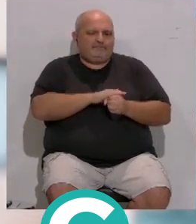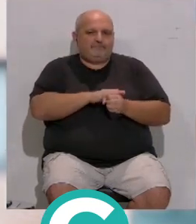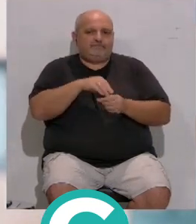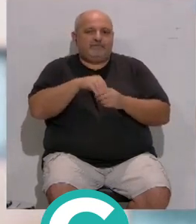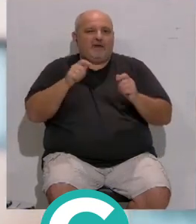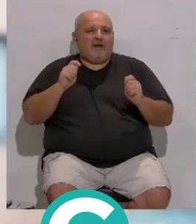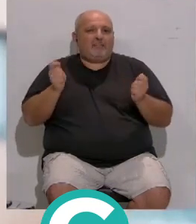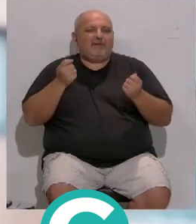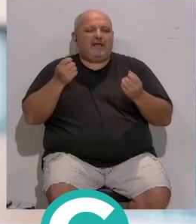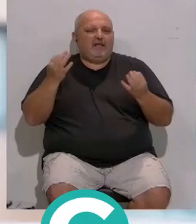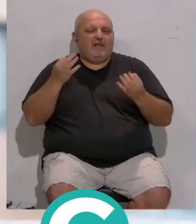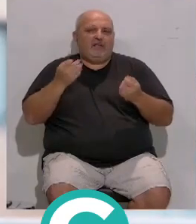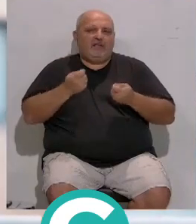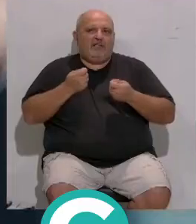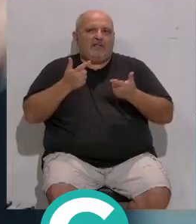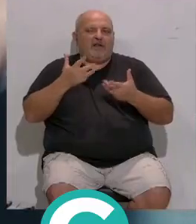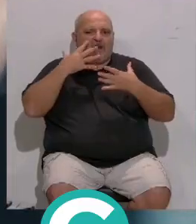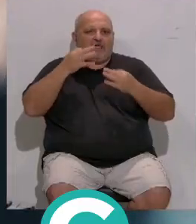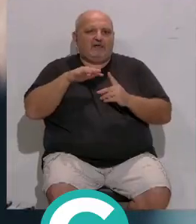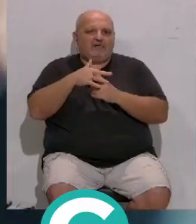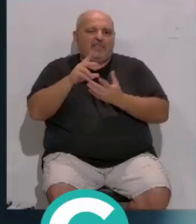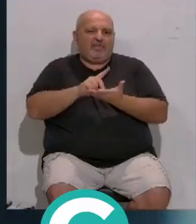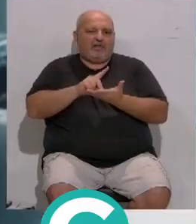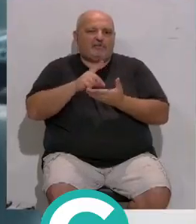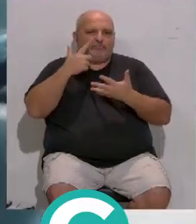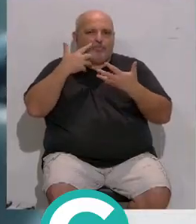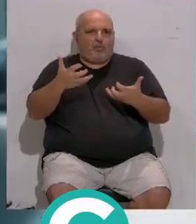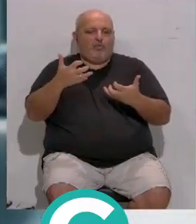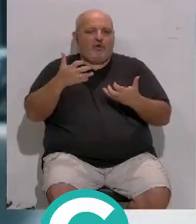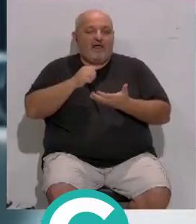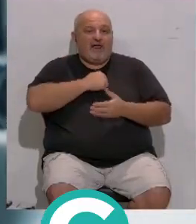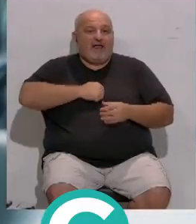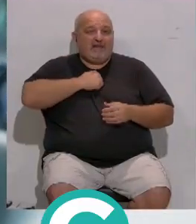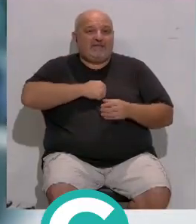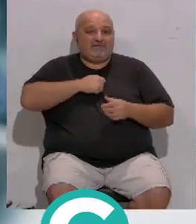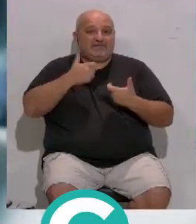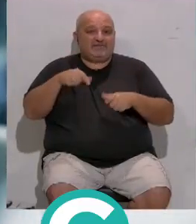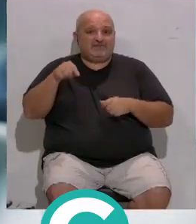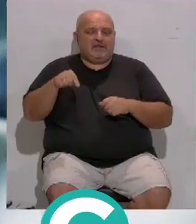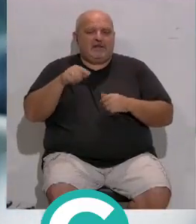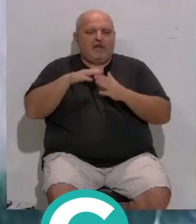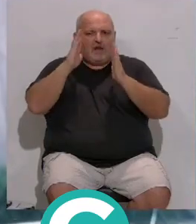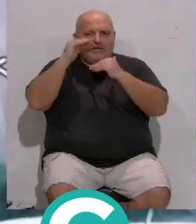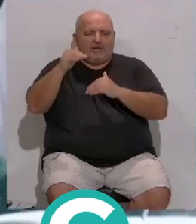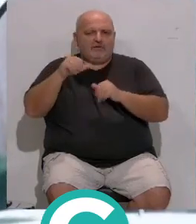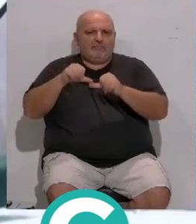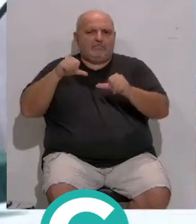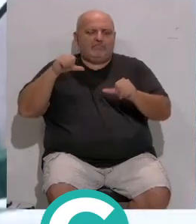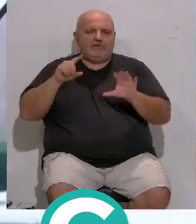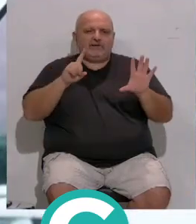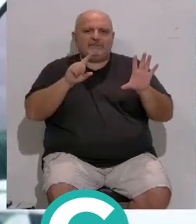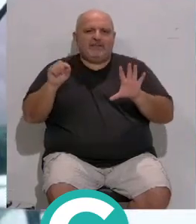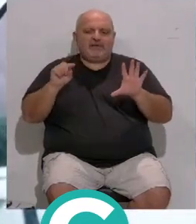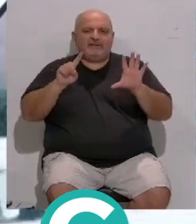de esta campaña... ...ha querido mostrar la realidad con datos... ...que revelan que Caritas Diocesanas de Cádiz... ...ha atendido en el último año a